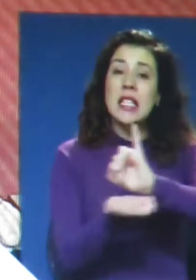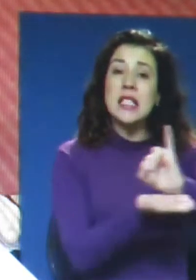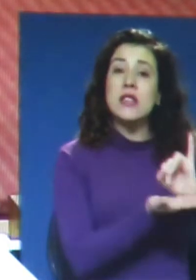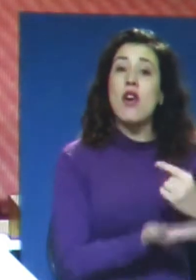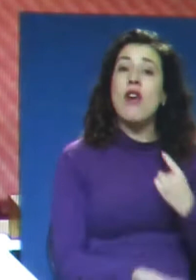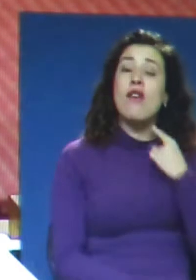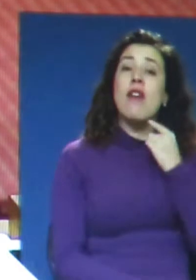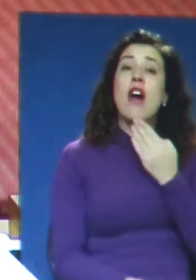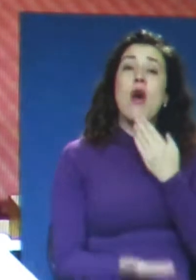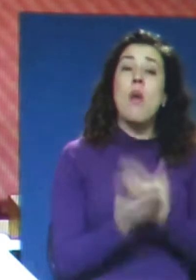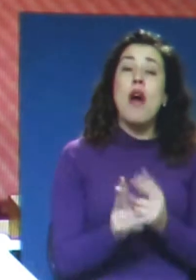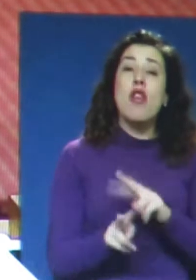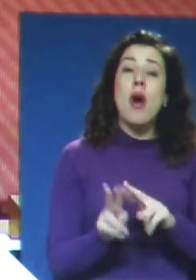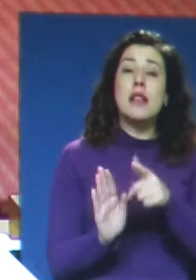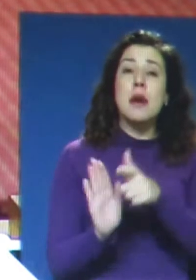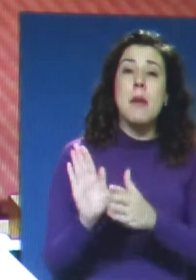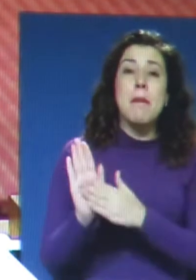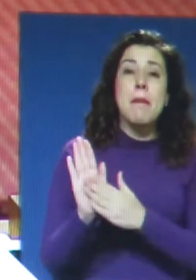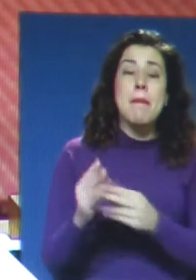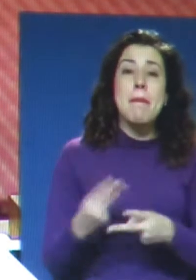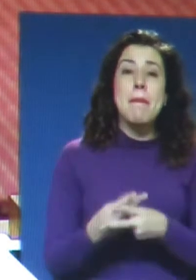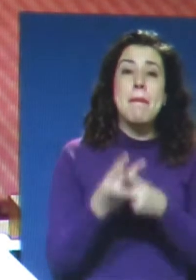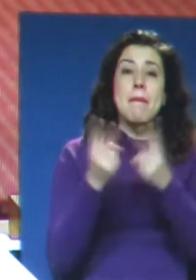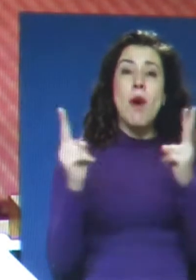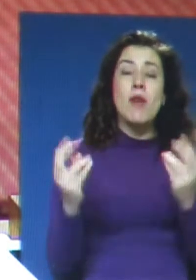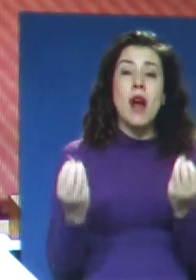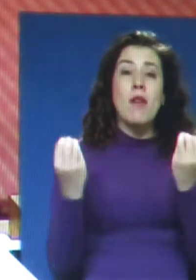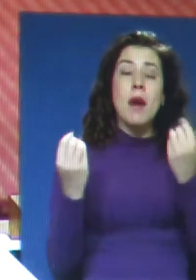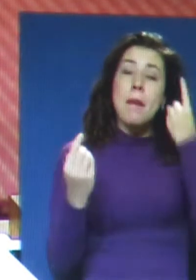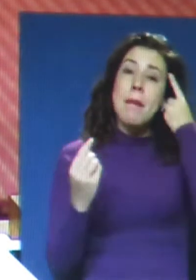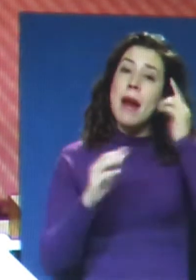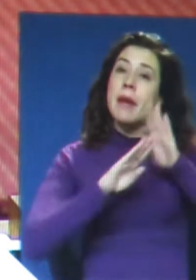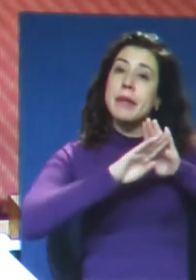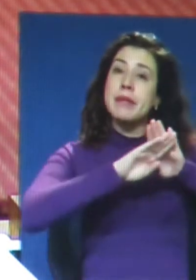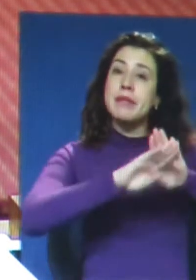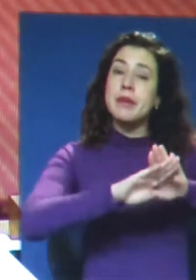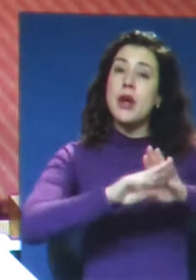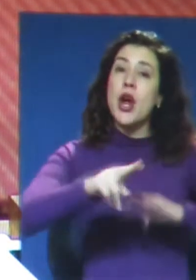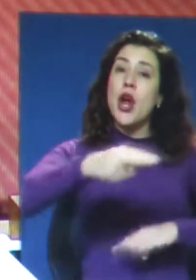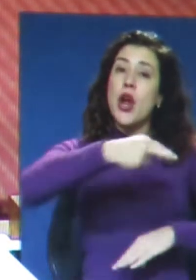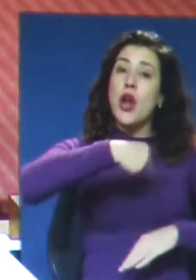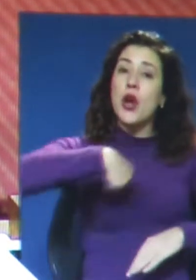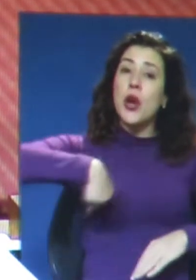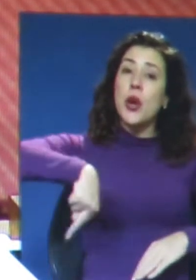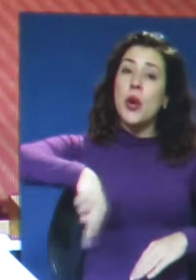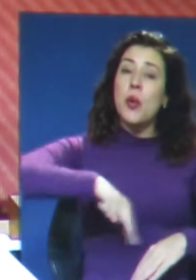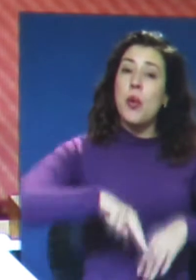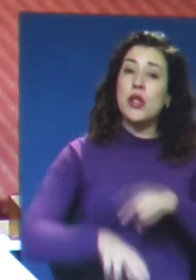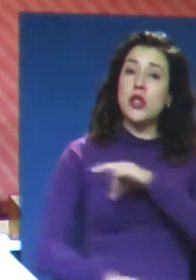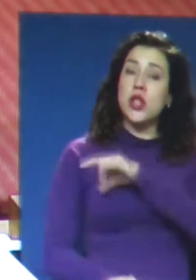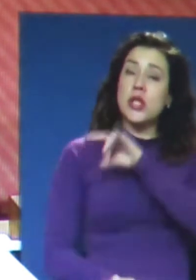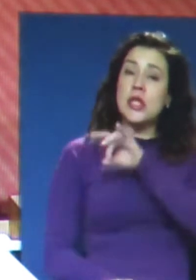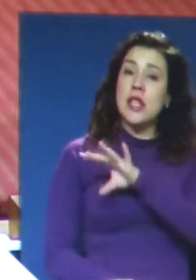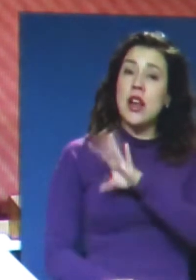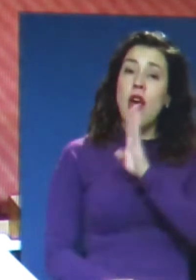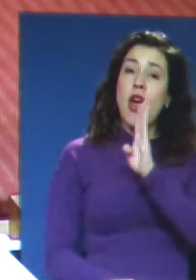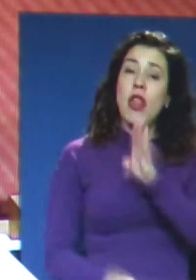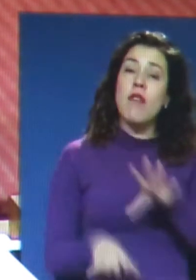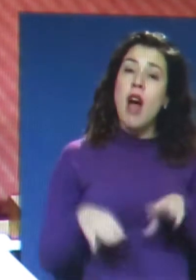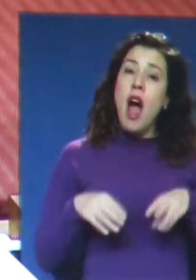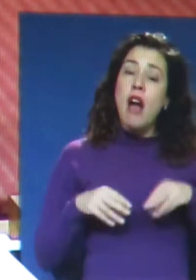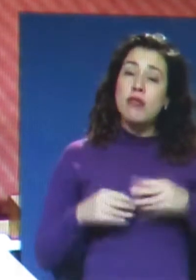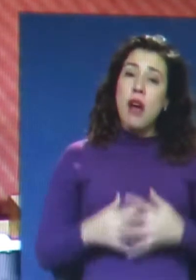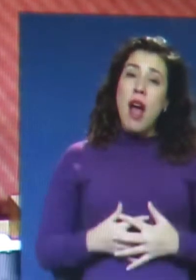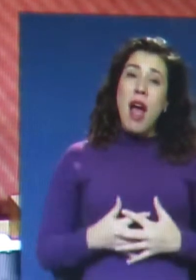a la hora de establecer políticas públicas eficientes para evitar que nuestras chilenas tengan que asumir